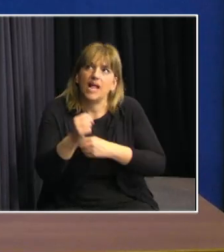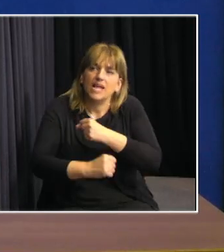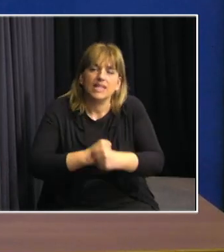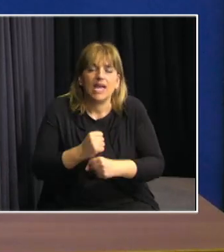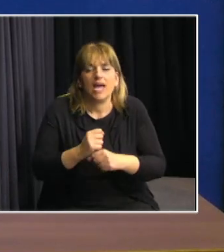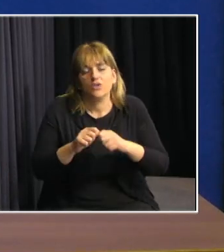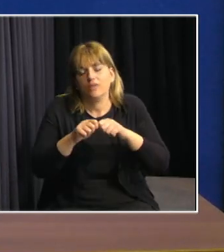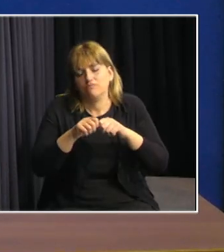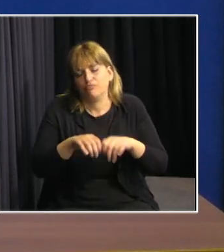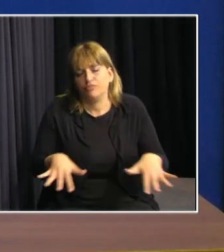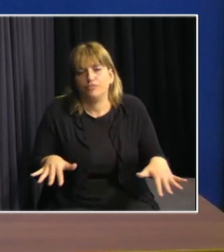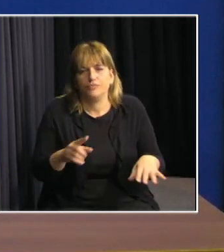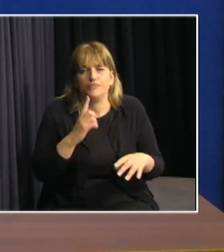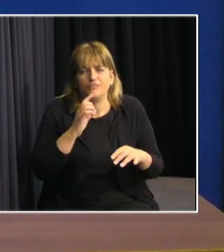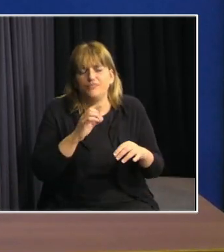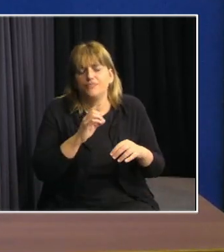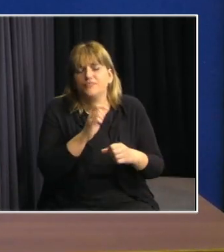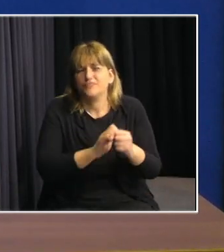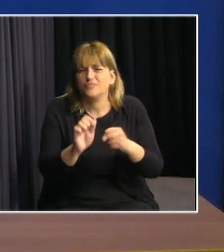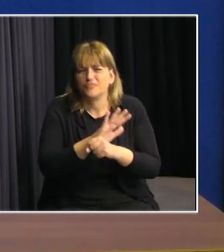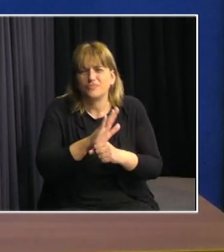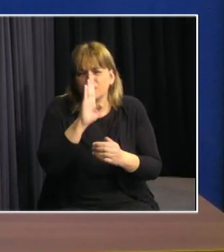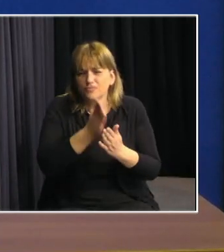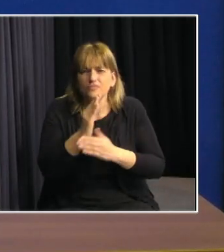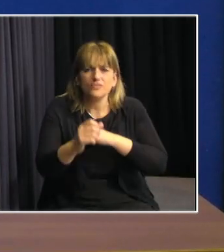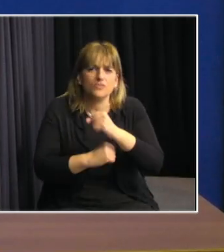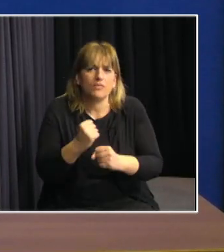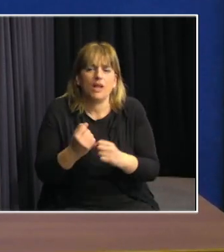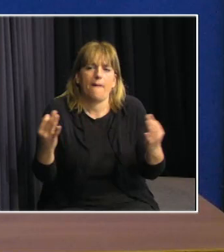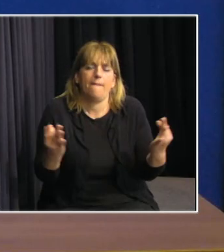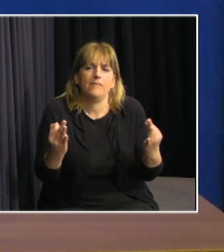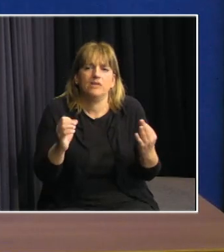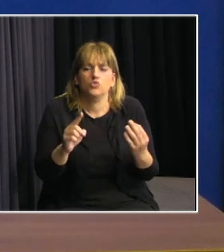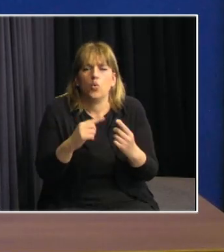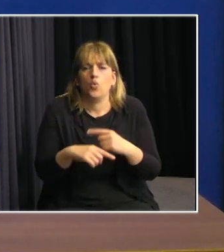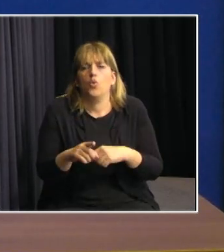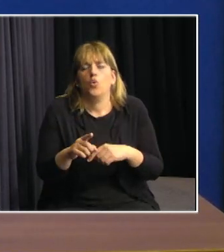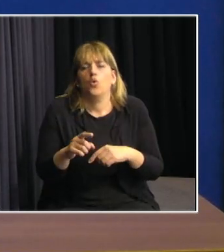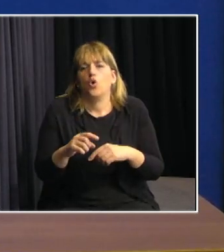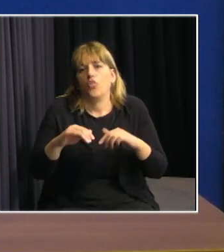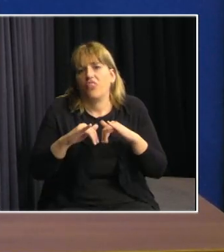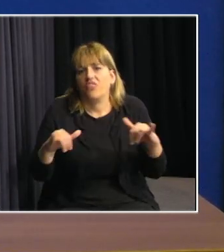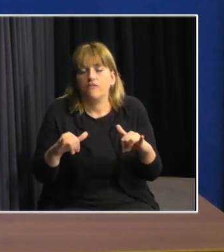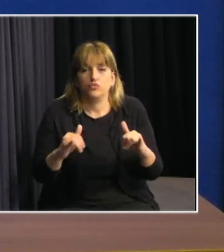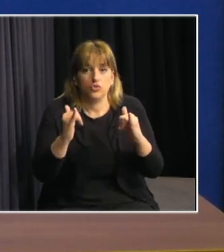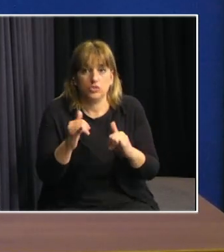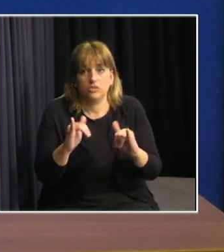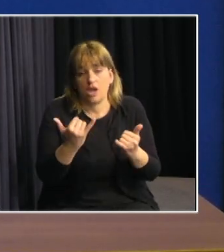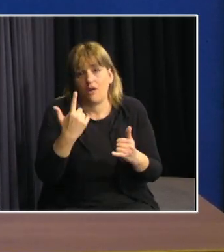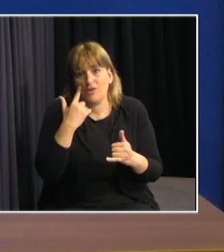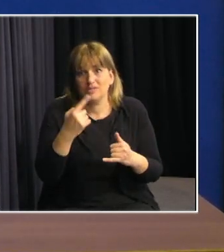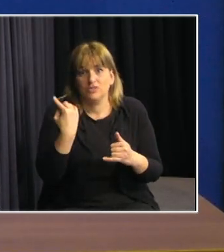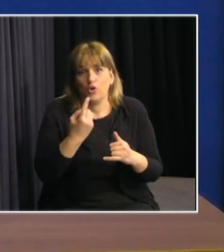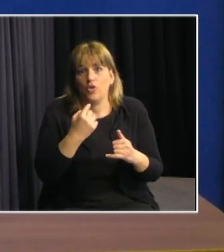pandemia, pero en general en estos últimos años, y en especial en las plataformas digitales, con la difusión de lo que se conoce como